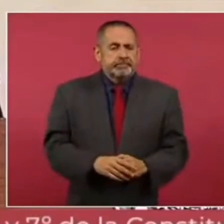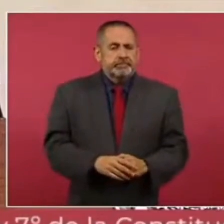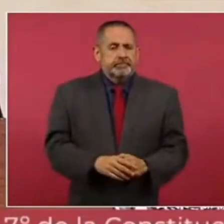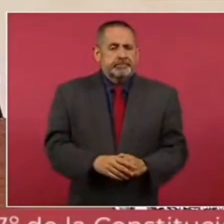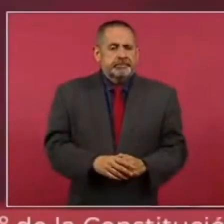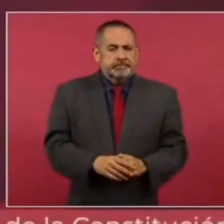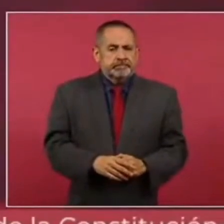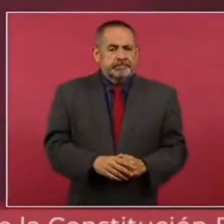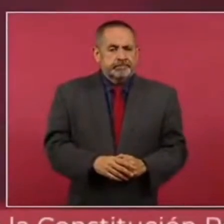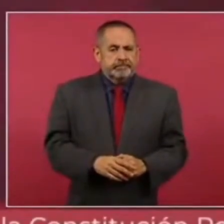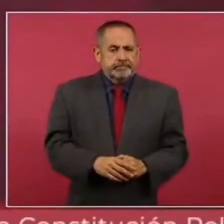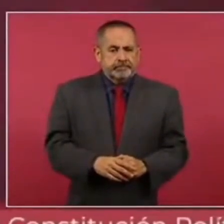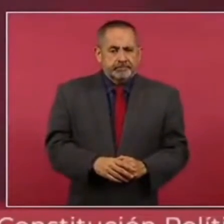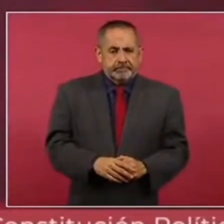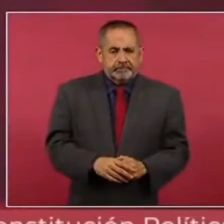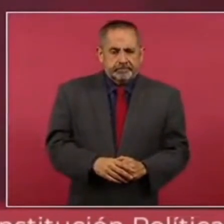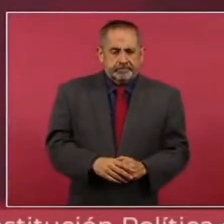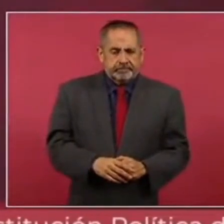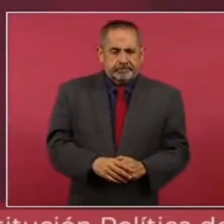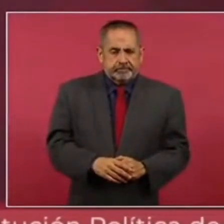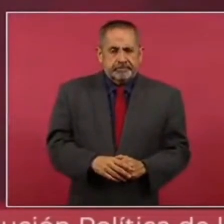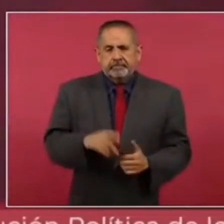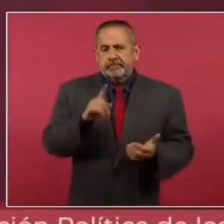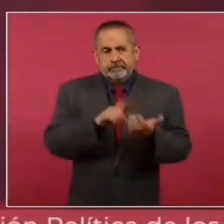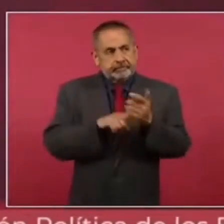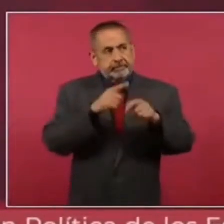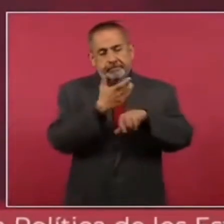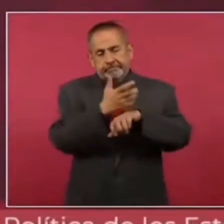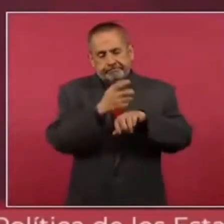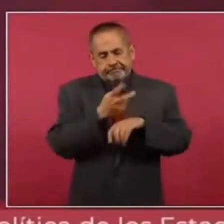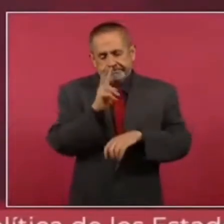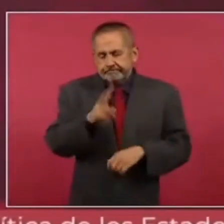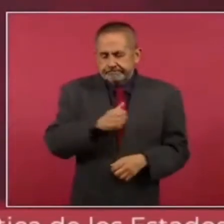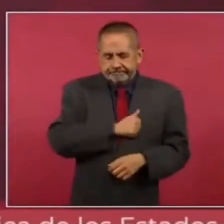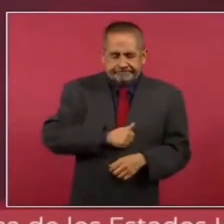lamentablemente,